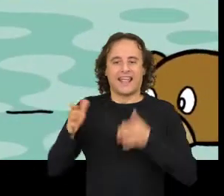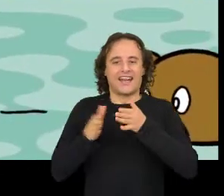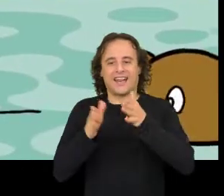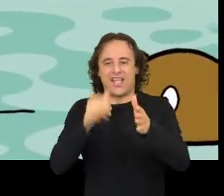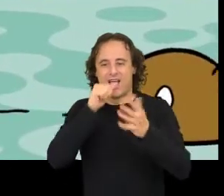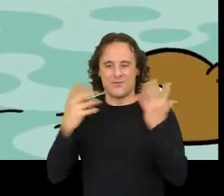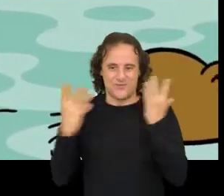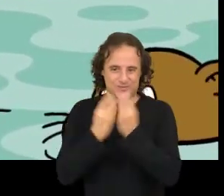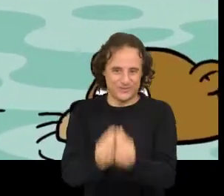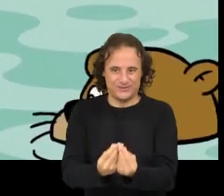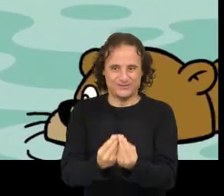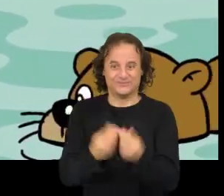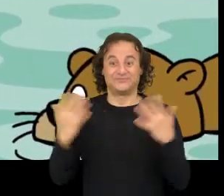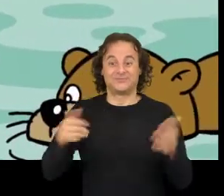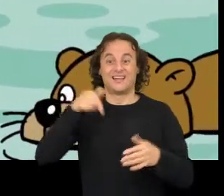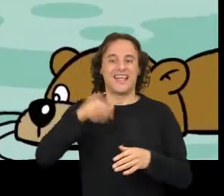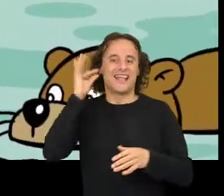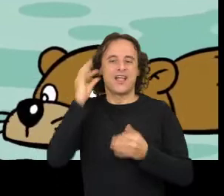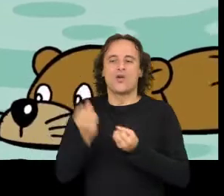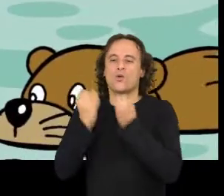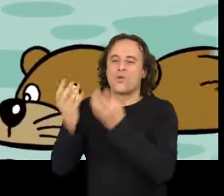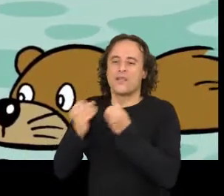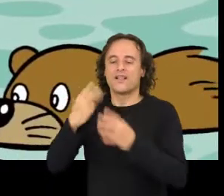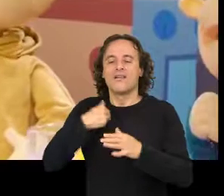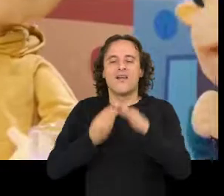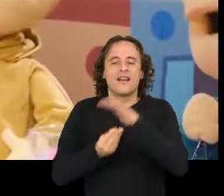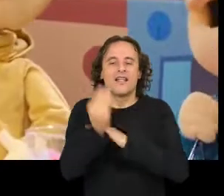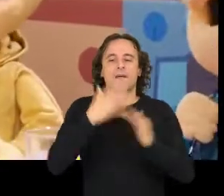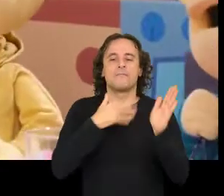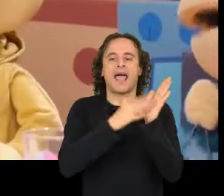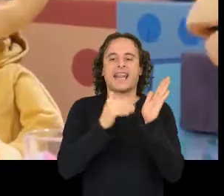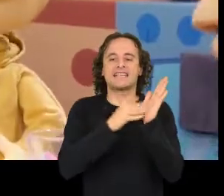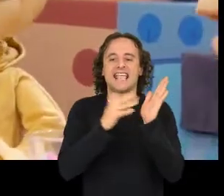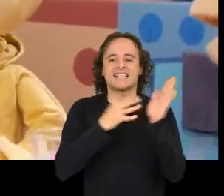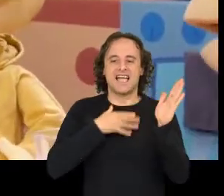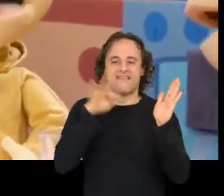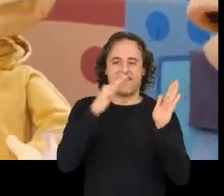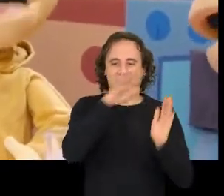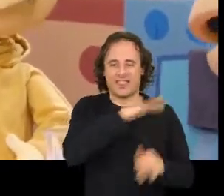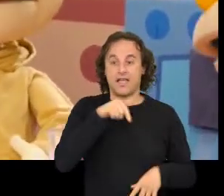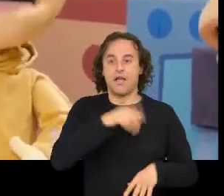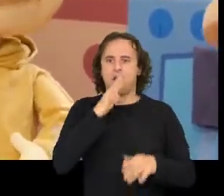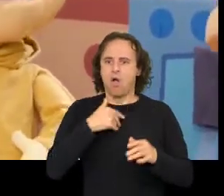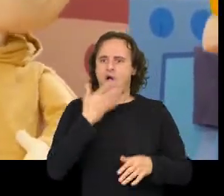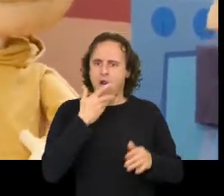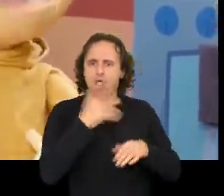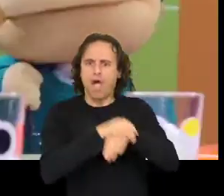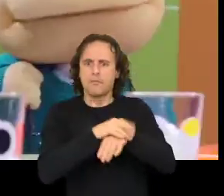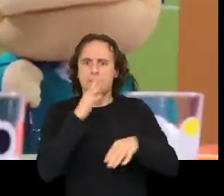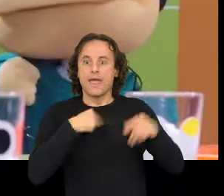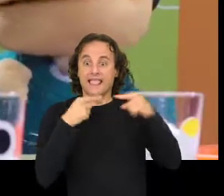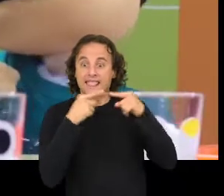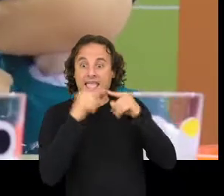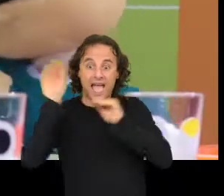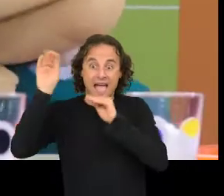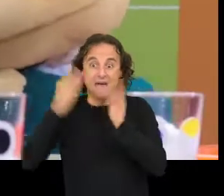por un o río Andi xolle que era de Marsella De Marsella Xa se íon de Marsella Unha amiga miña